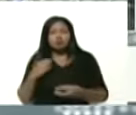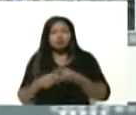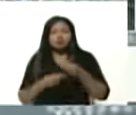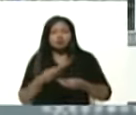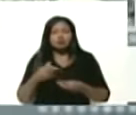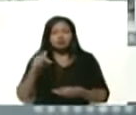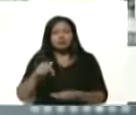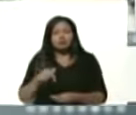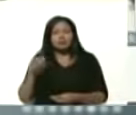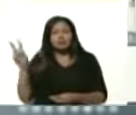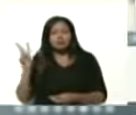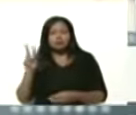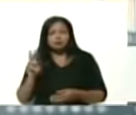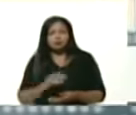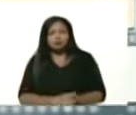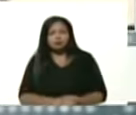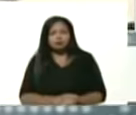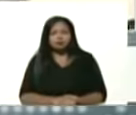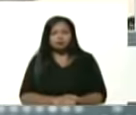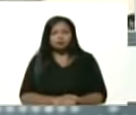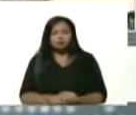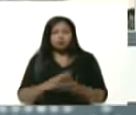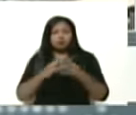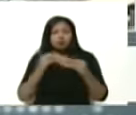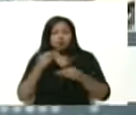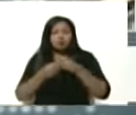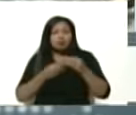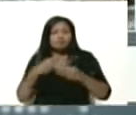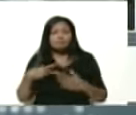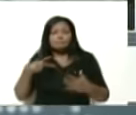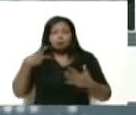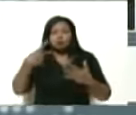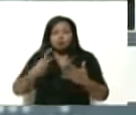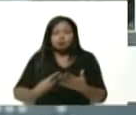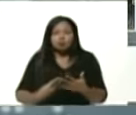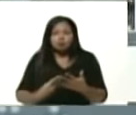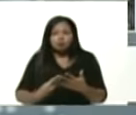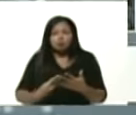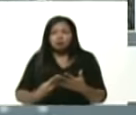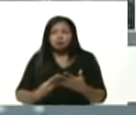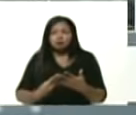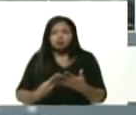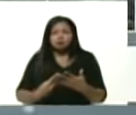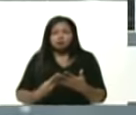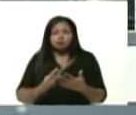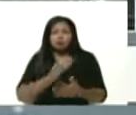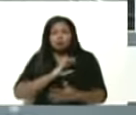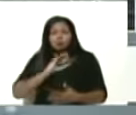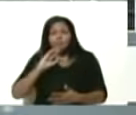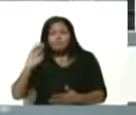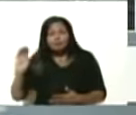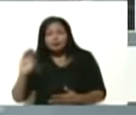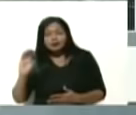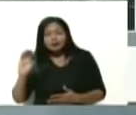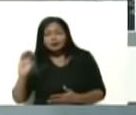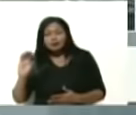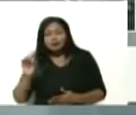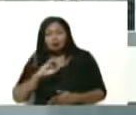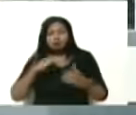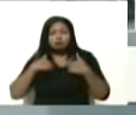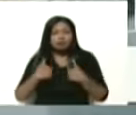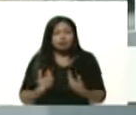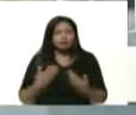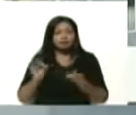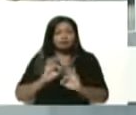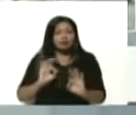y todo se está haciendo por voluntad de un país que no se rindió